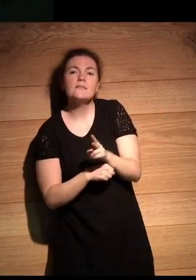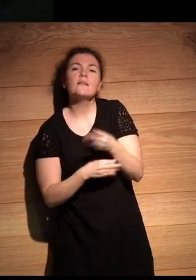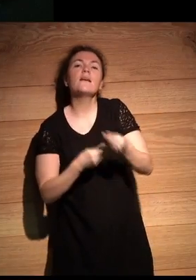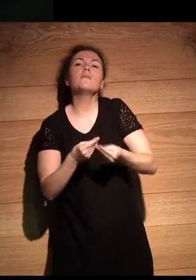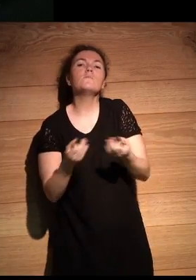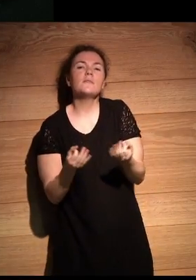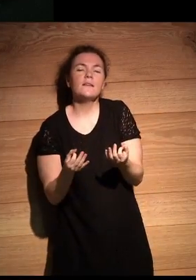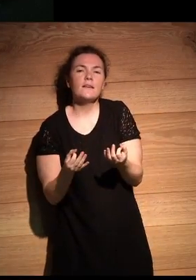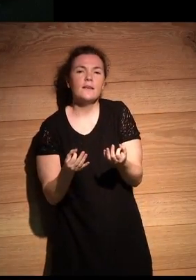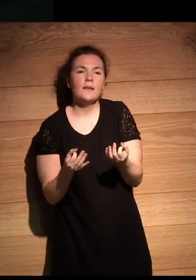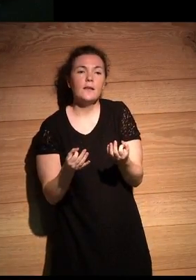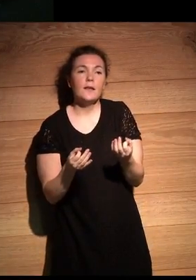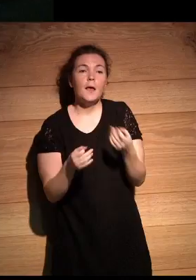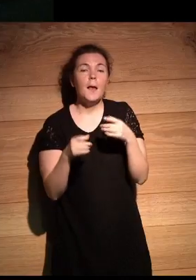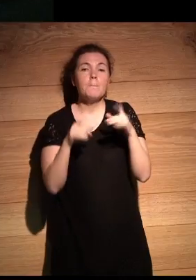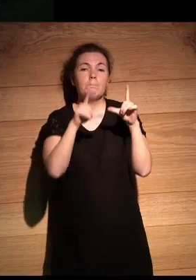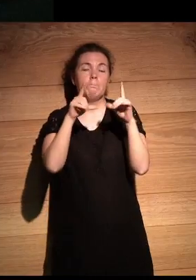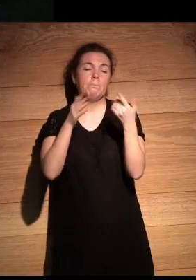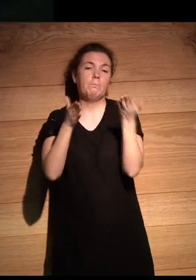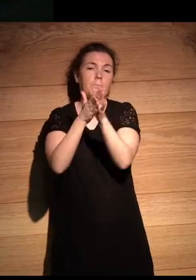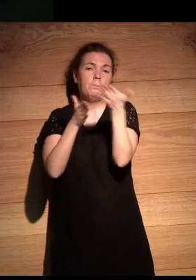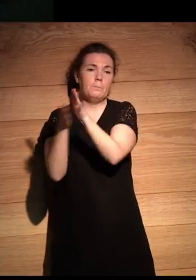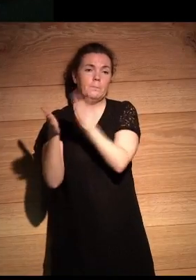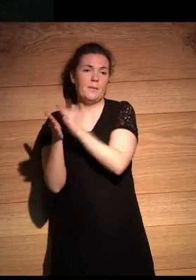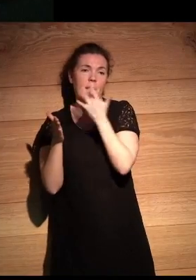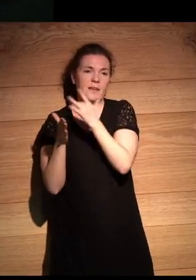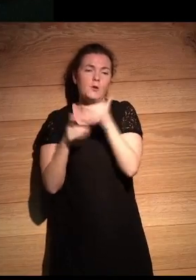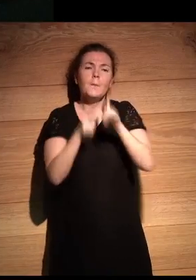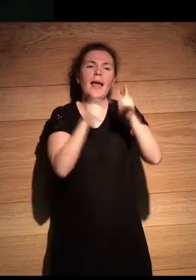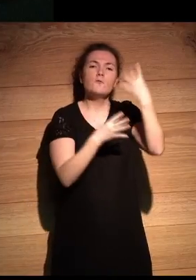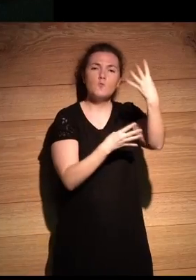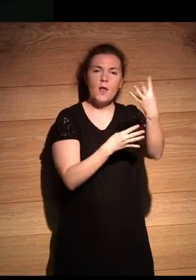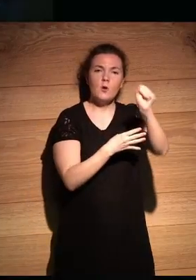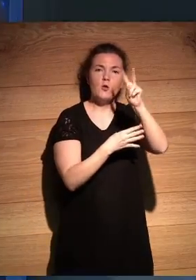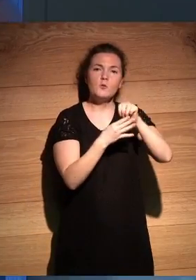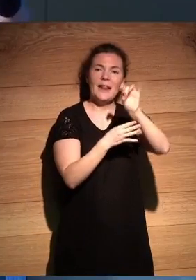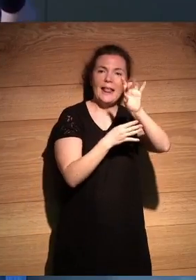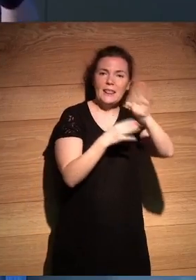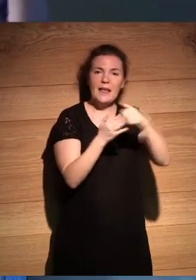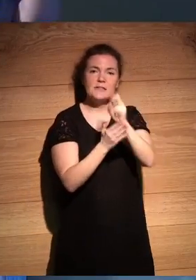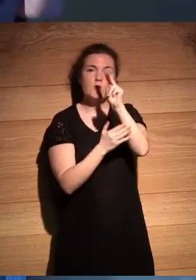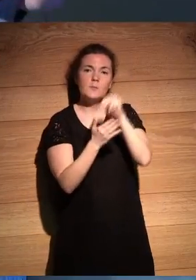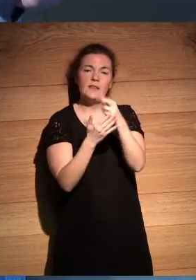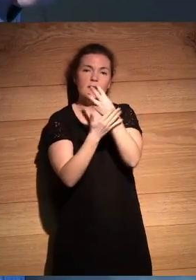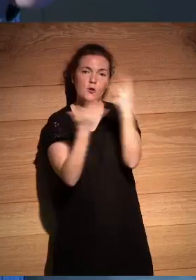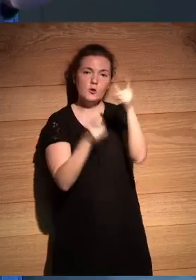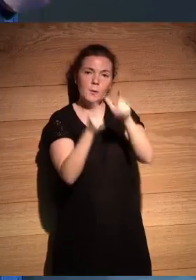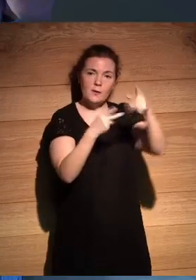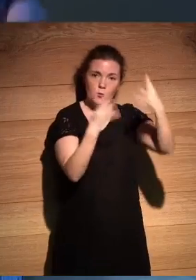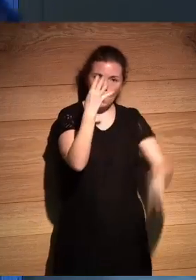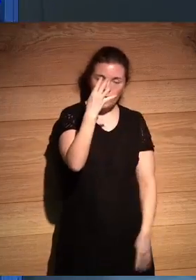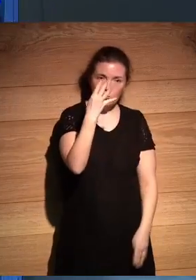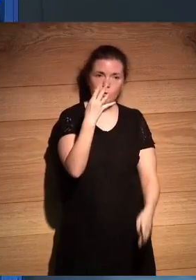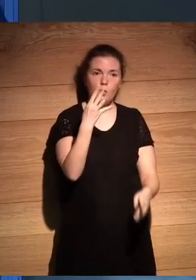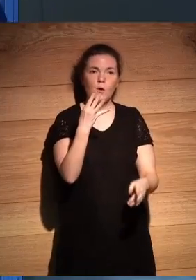son desde simples post-sits que referencian ideas, hay cuatro viajes entre 2015 y 2018, y se van